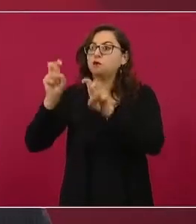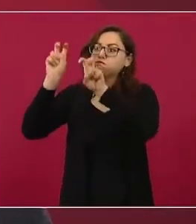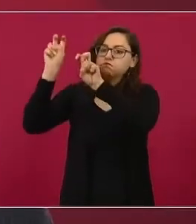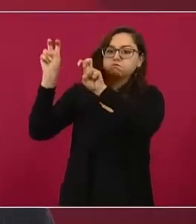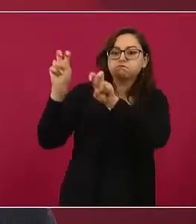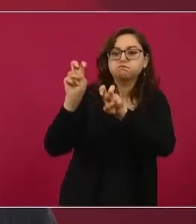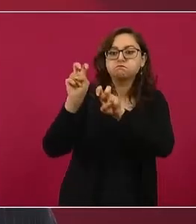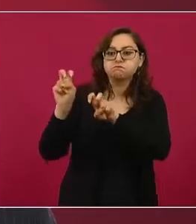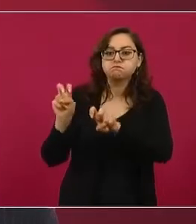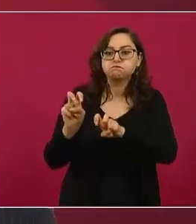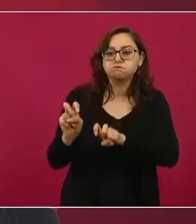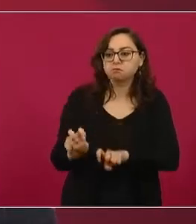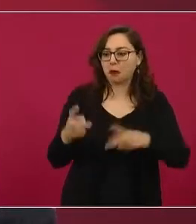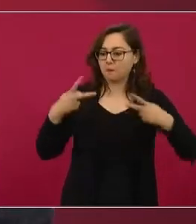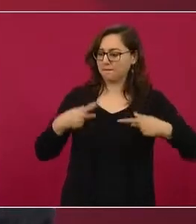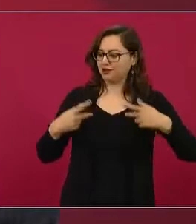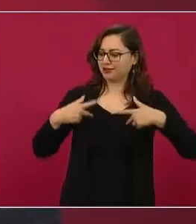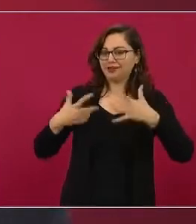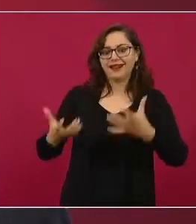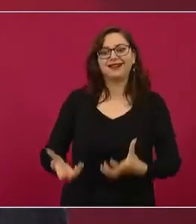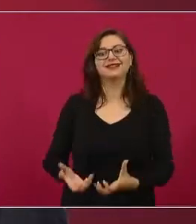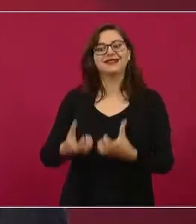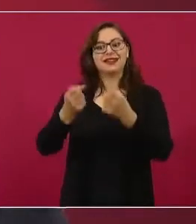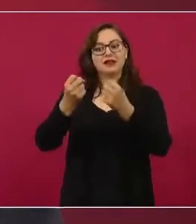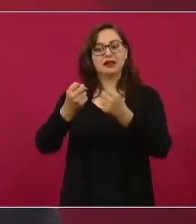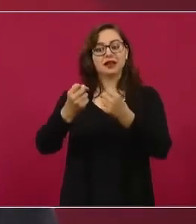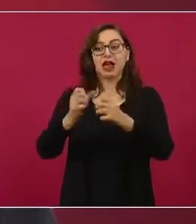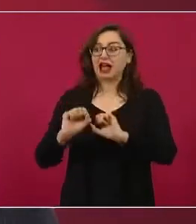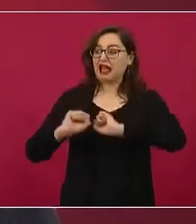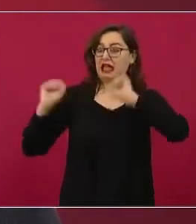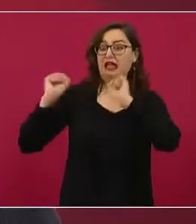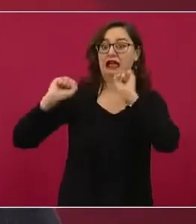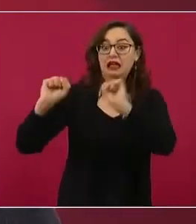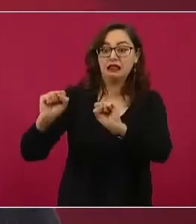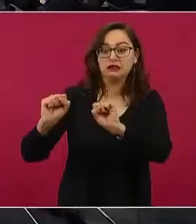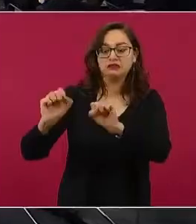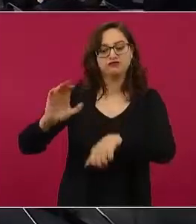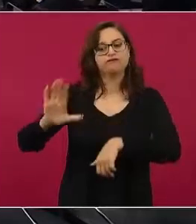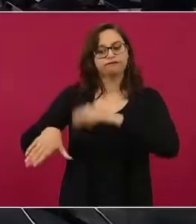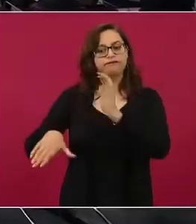más gente, si vamos corriendo, se salva menos gente.